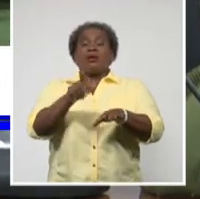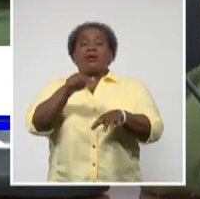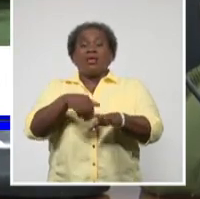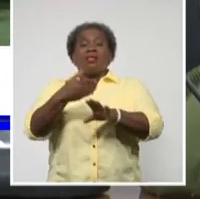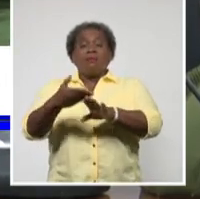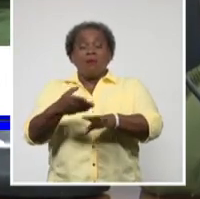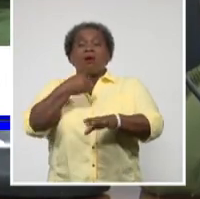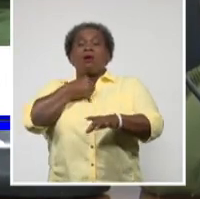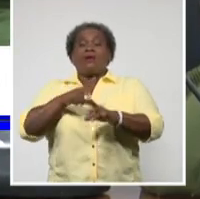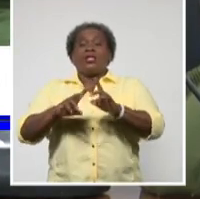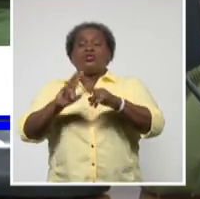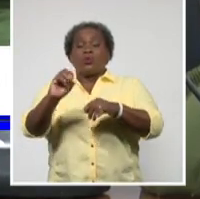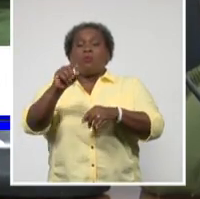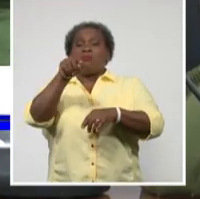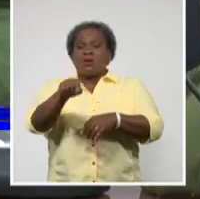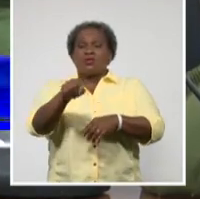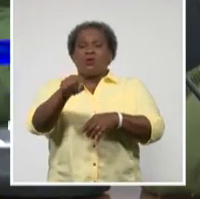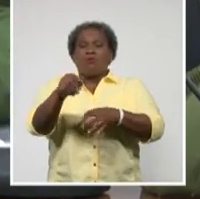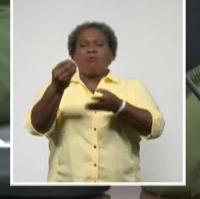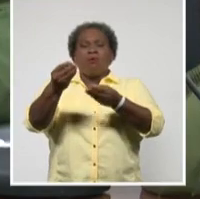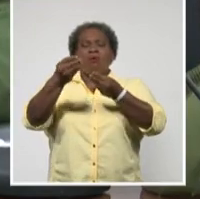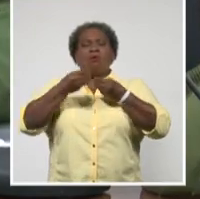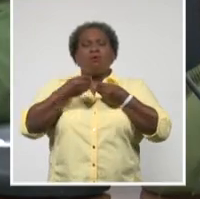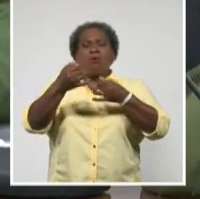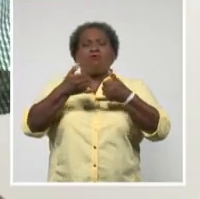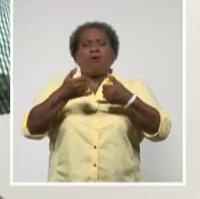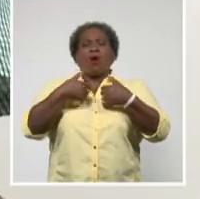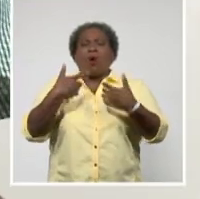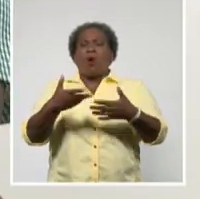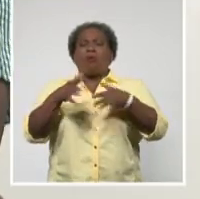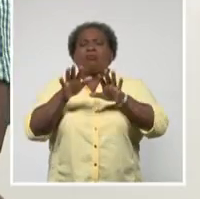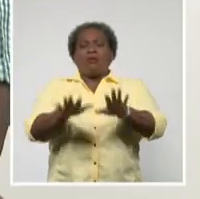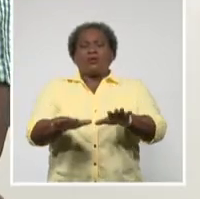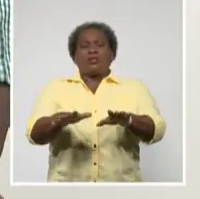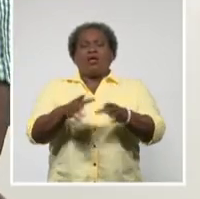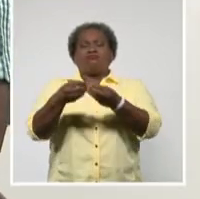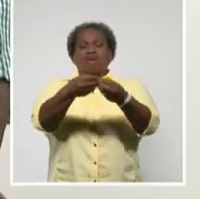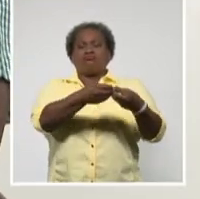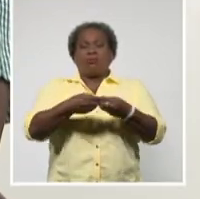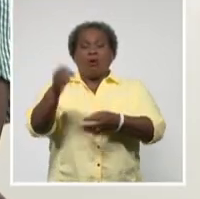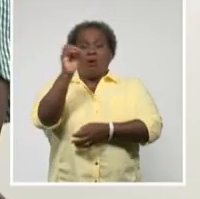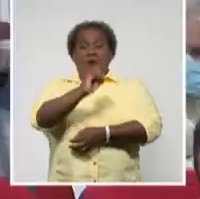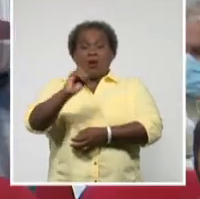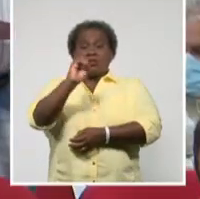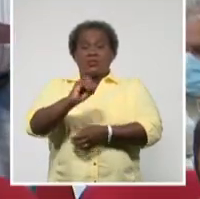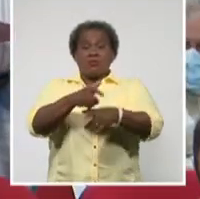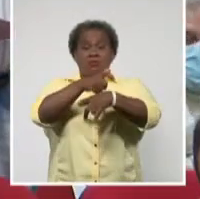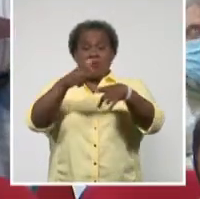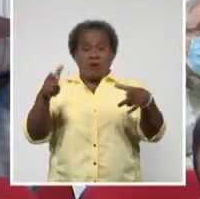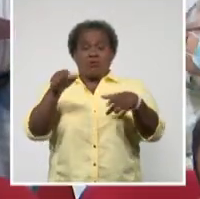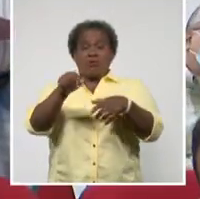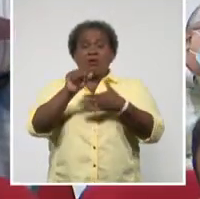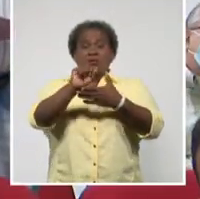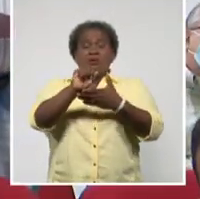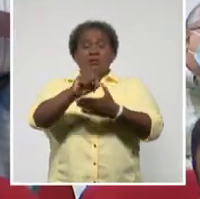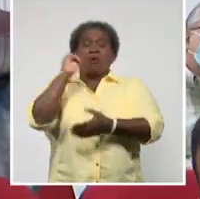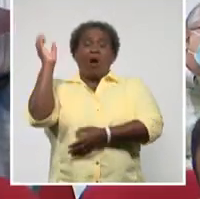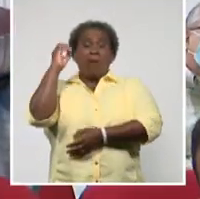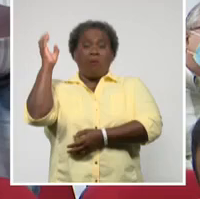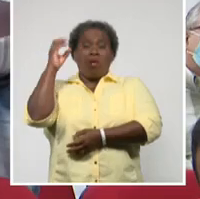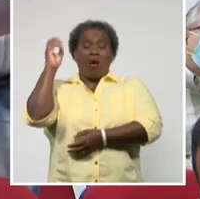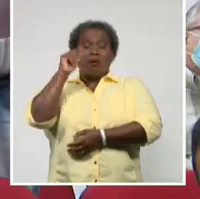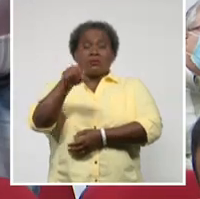es lo que nos dice que vamos a cortar nuestra transmisión. Para una mayor organización de los servicios de ambulancia, de las cinco bases